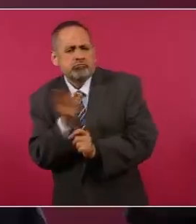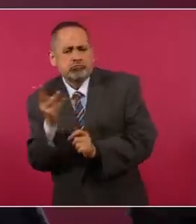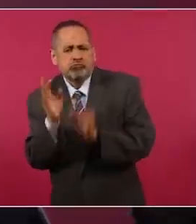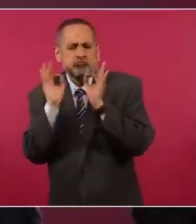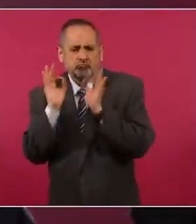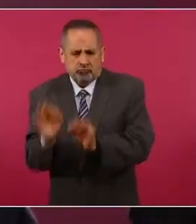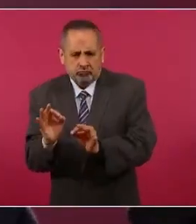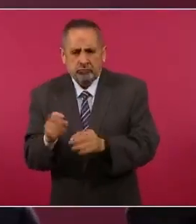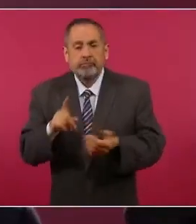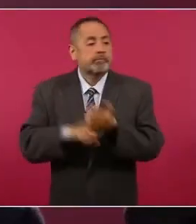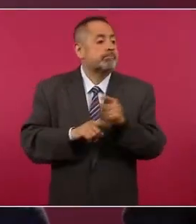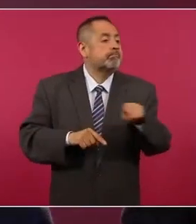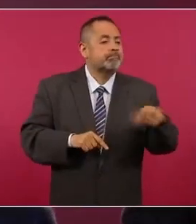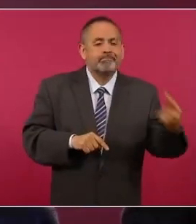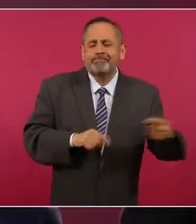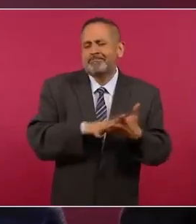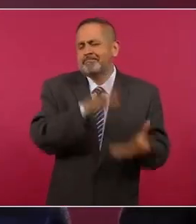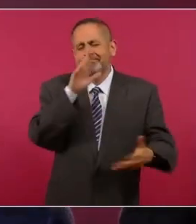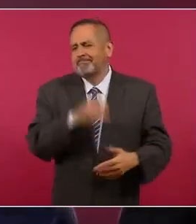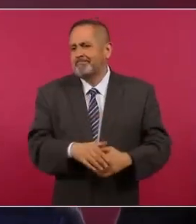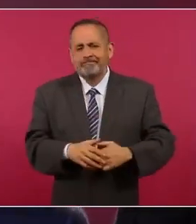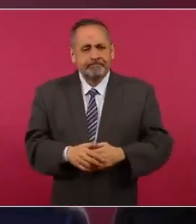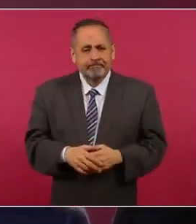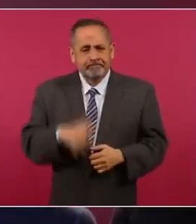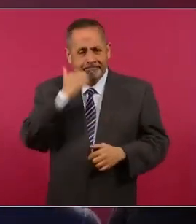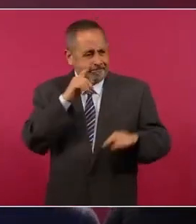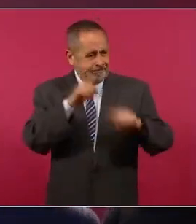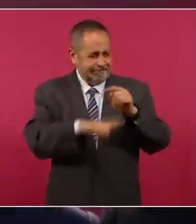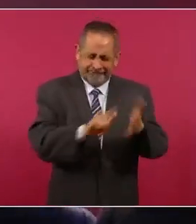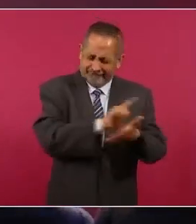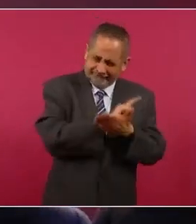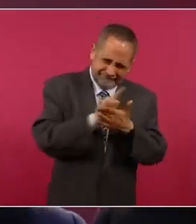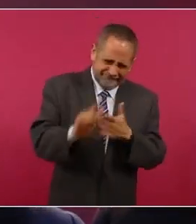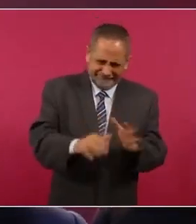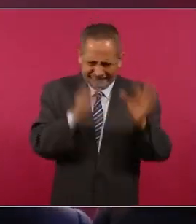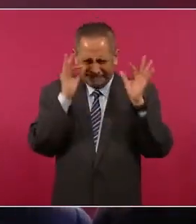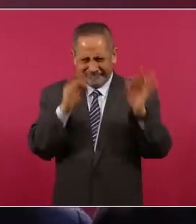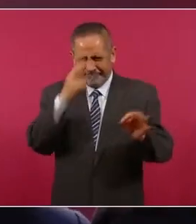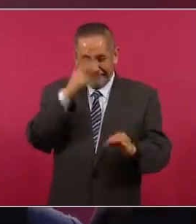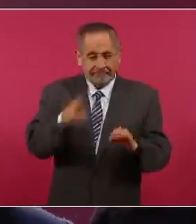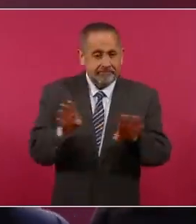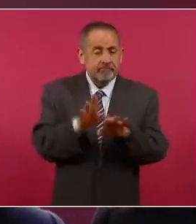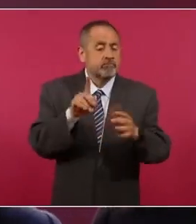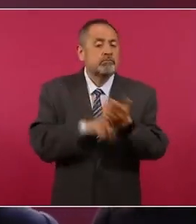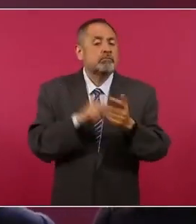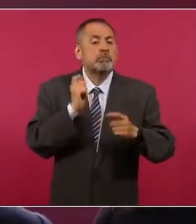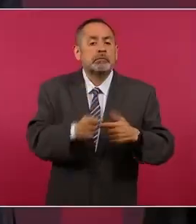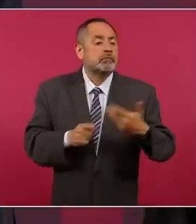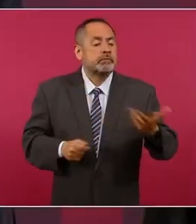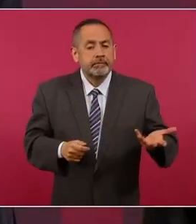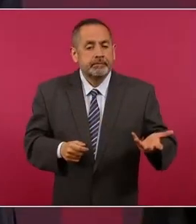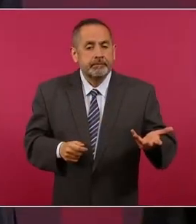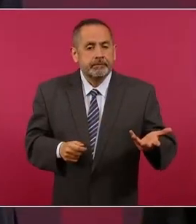Pero si queremos purificar la vida pública de México, lo tenemos que hacer,